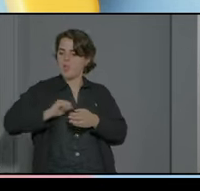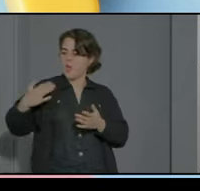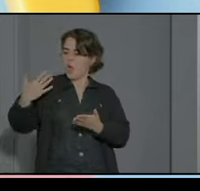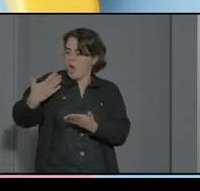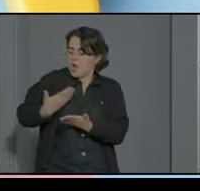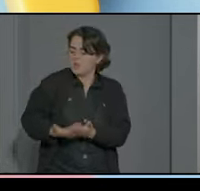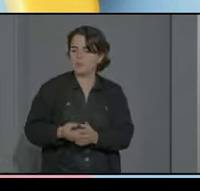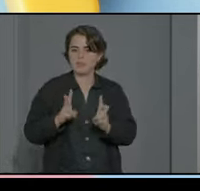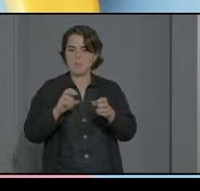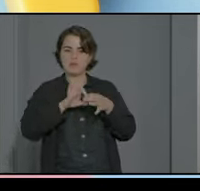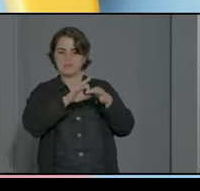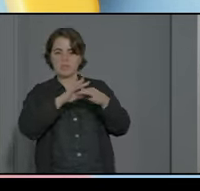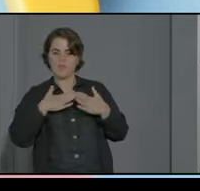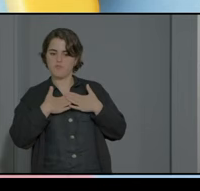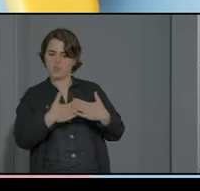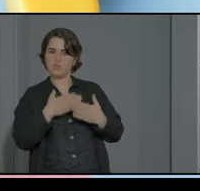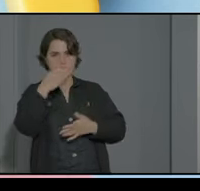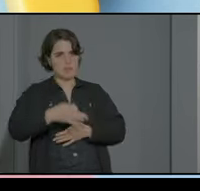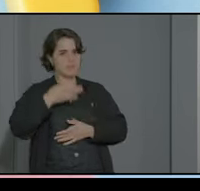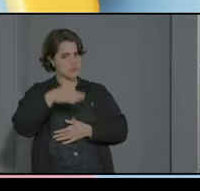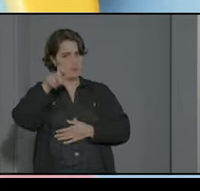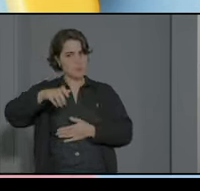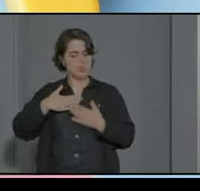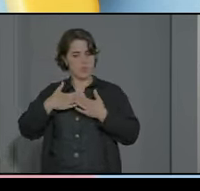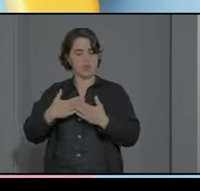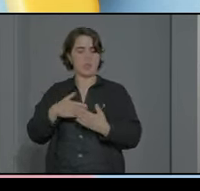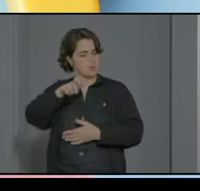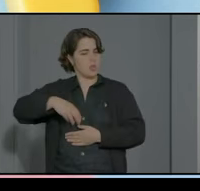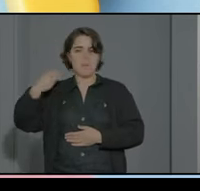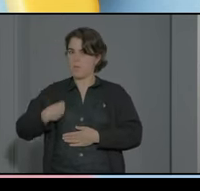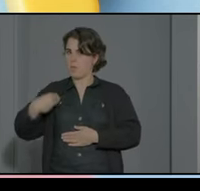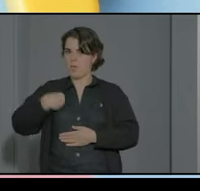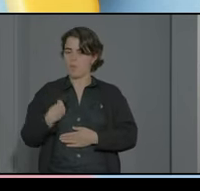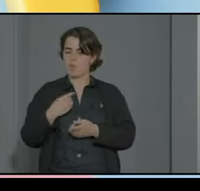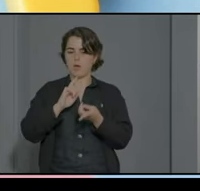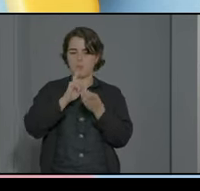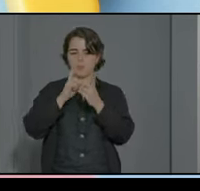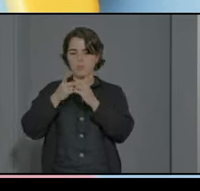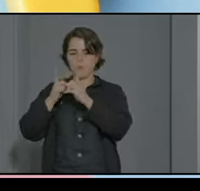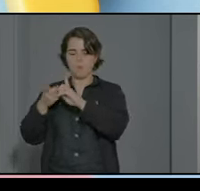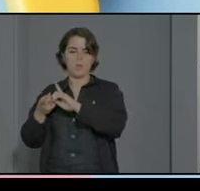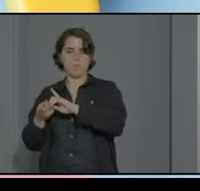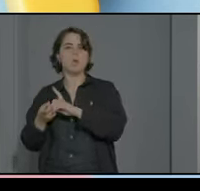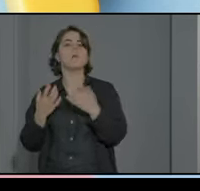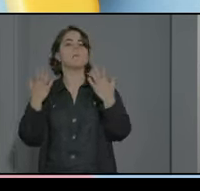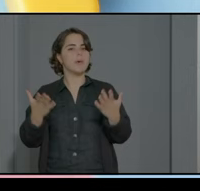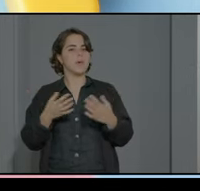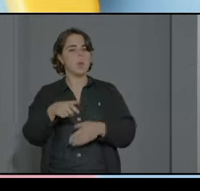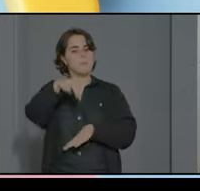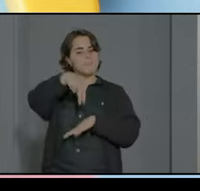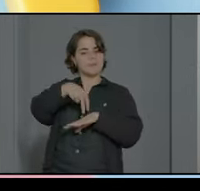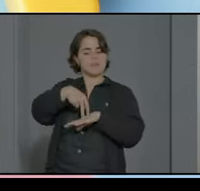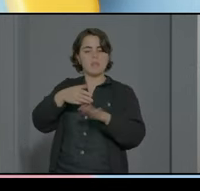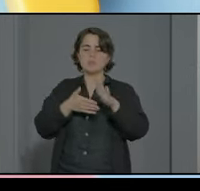el carácter voluntario que siempre hay voluntarios y generalmente son los mismos van rotando con el paso de los años pero su presencia